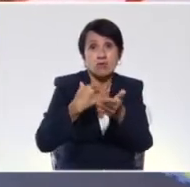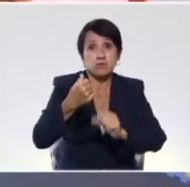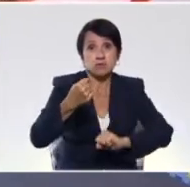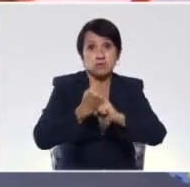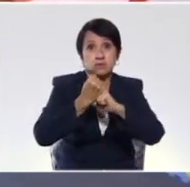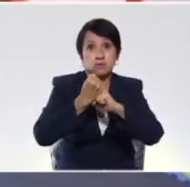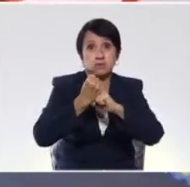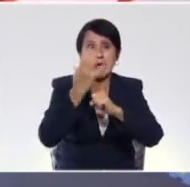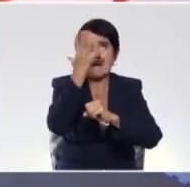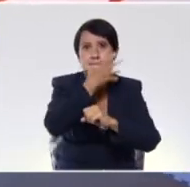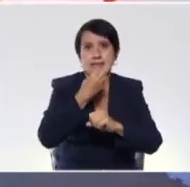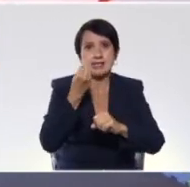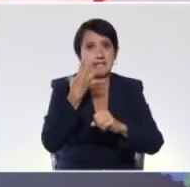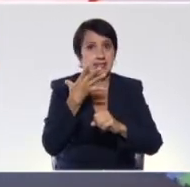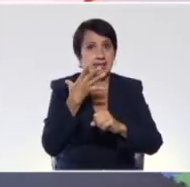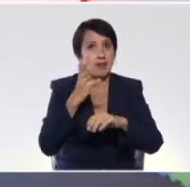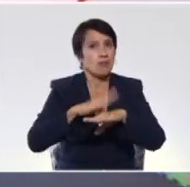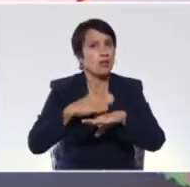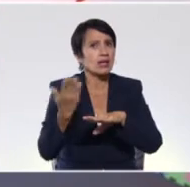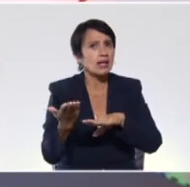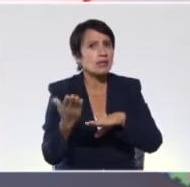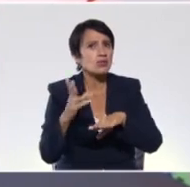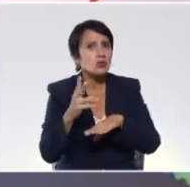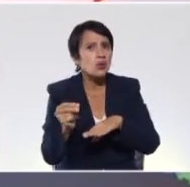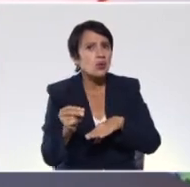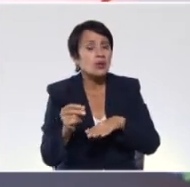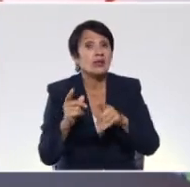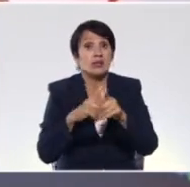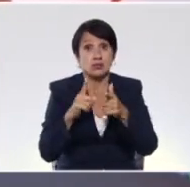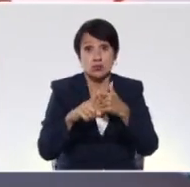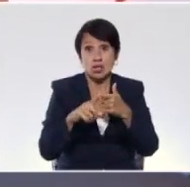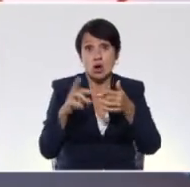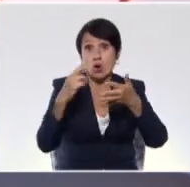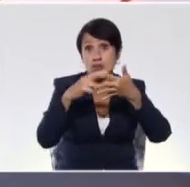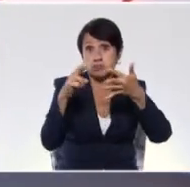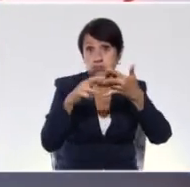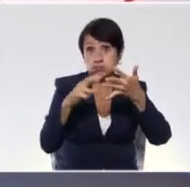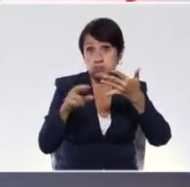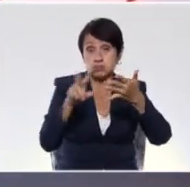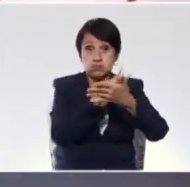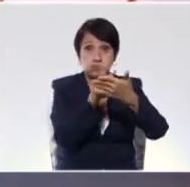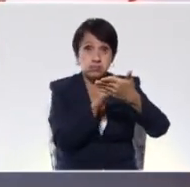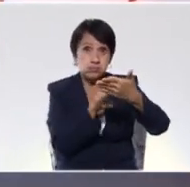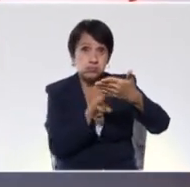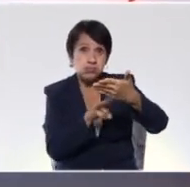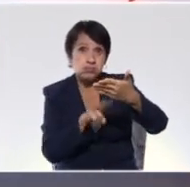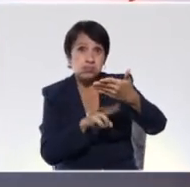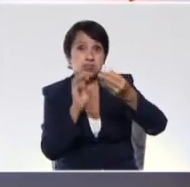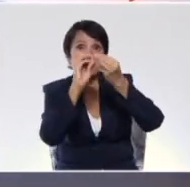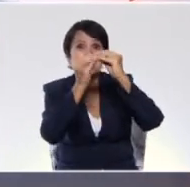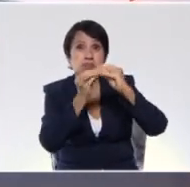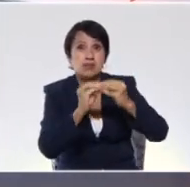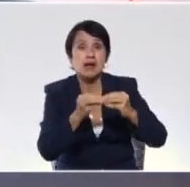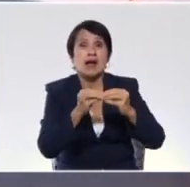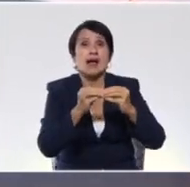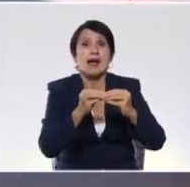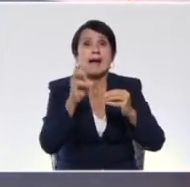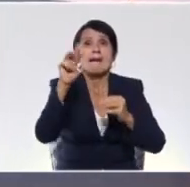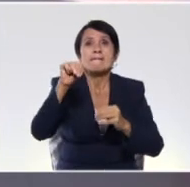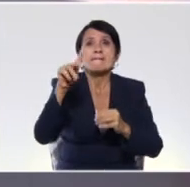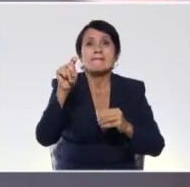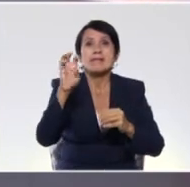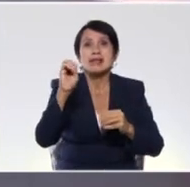hasta mayor belleza, ¿por qué no? Muy bien. Fíjate que los recursos literarios se usan en la elaboración de mitos, fábulas,